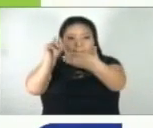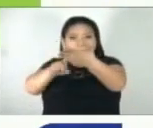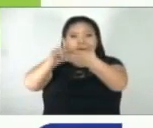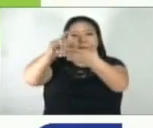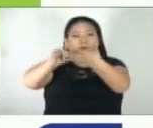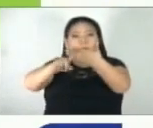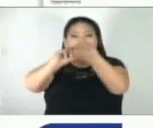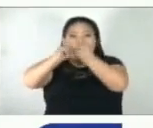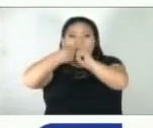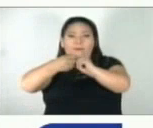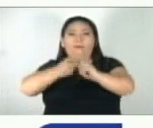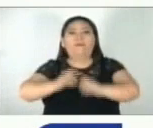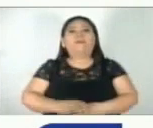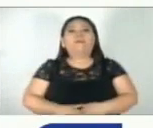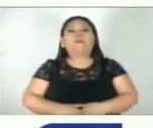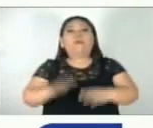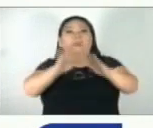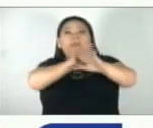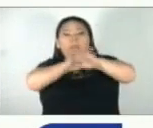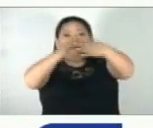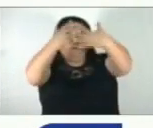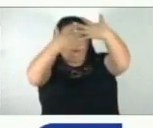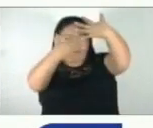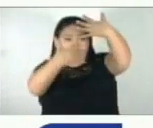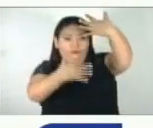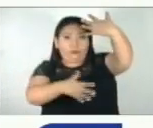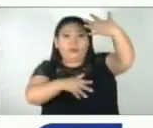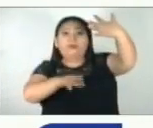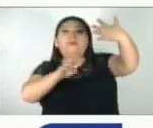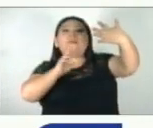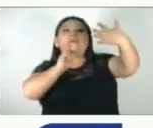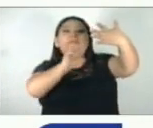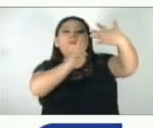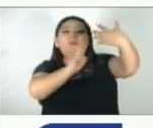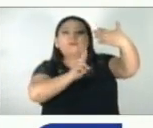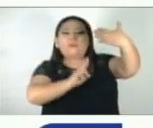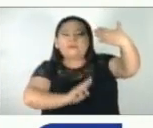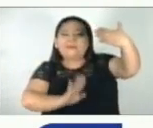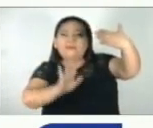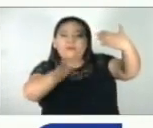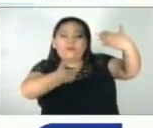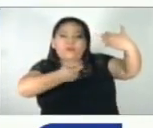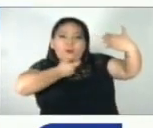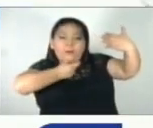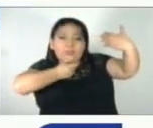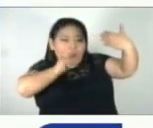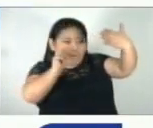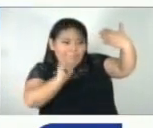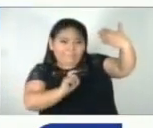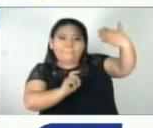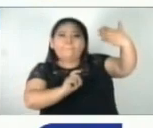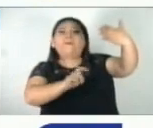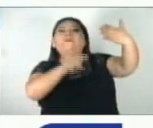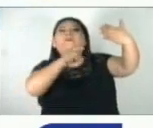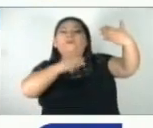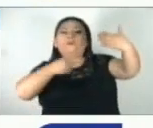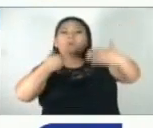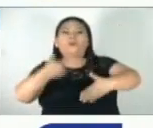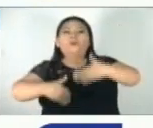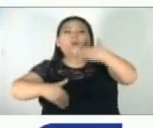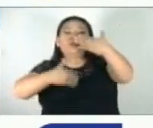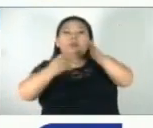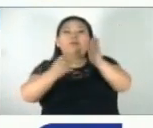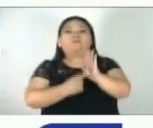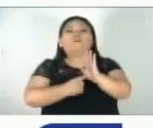en Modificar. Posteriormente tiene que completar el formulario y luego marcar la casilla y proceder a